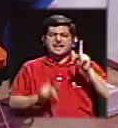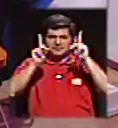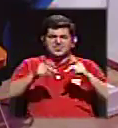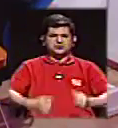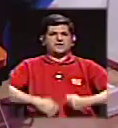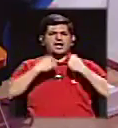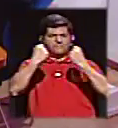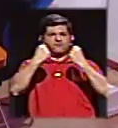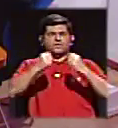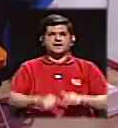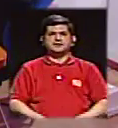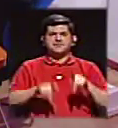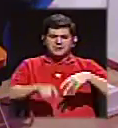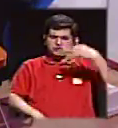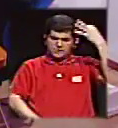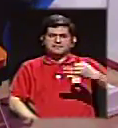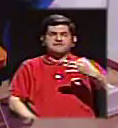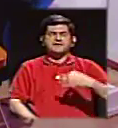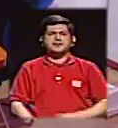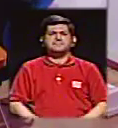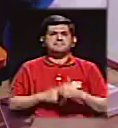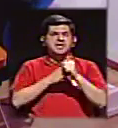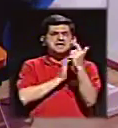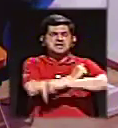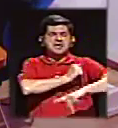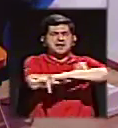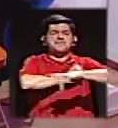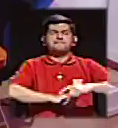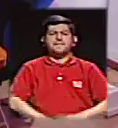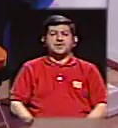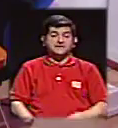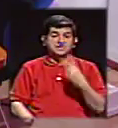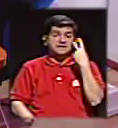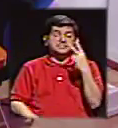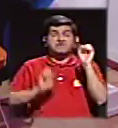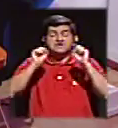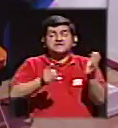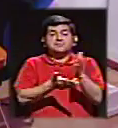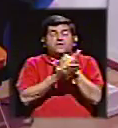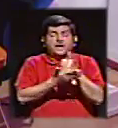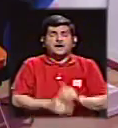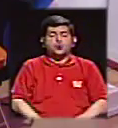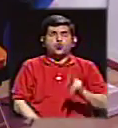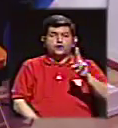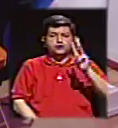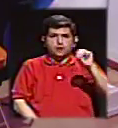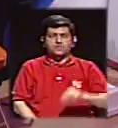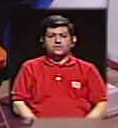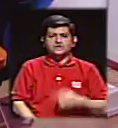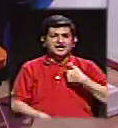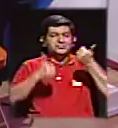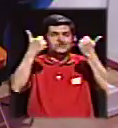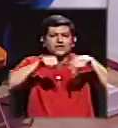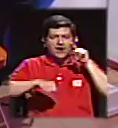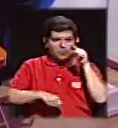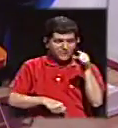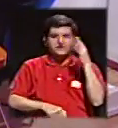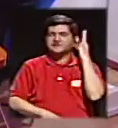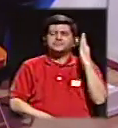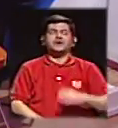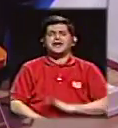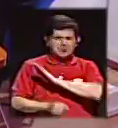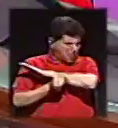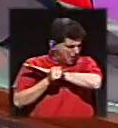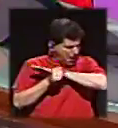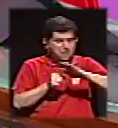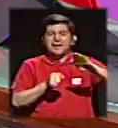fuerte, un líder de mano firme que guíe este país a ver si logra algo. Rocío Moya. Estoy totalmente de acuerdo con Rocío Moya.